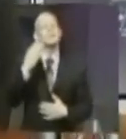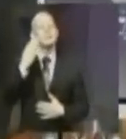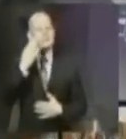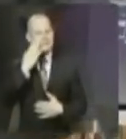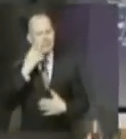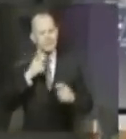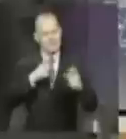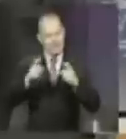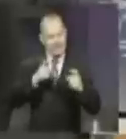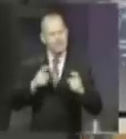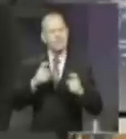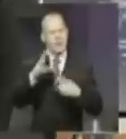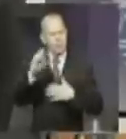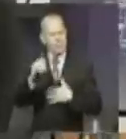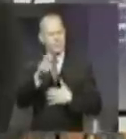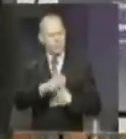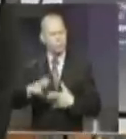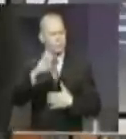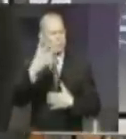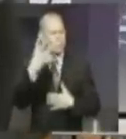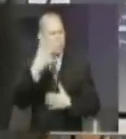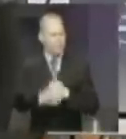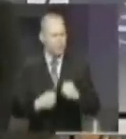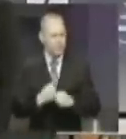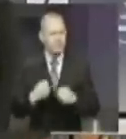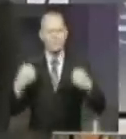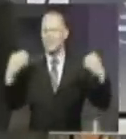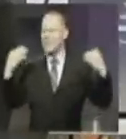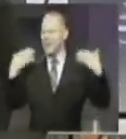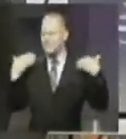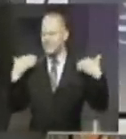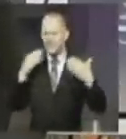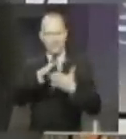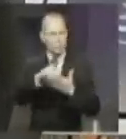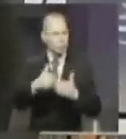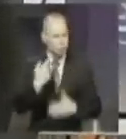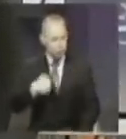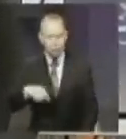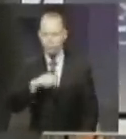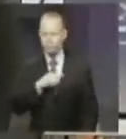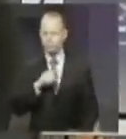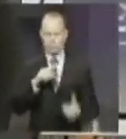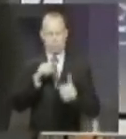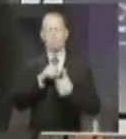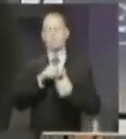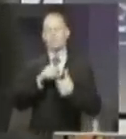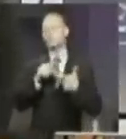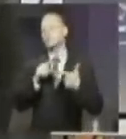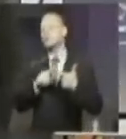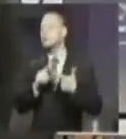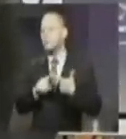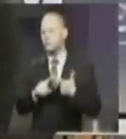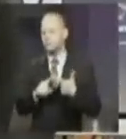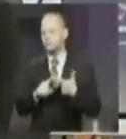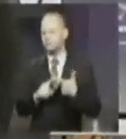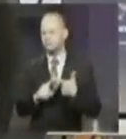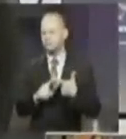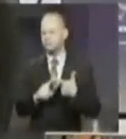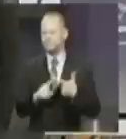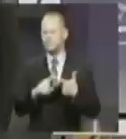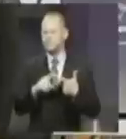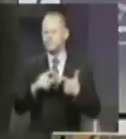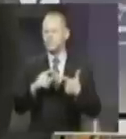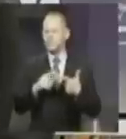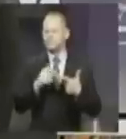compañía de turismo por cuatro años. Las playas son de todos y tienen que ser de todos, número uno. Y número dos, no haría sentido